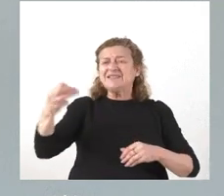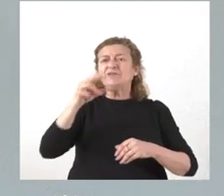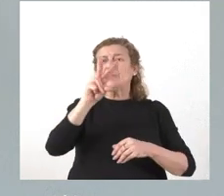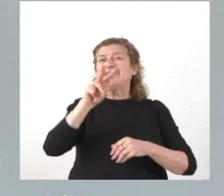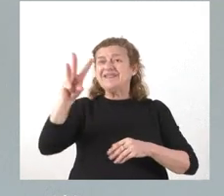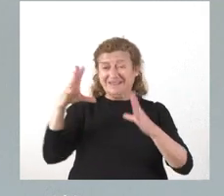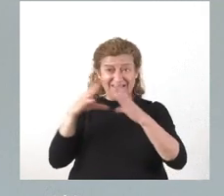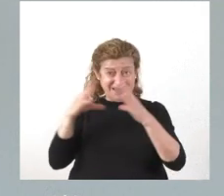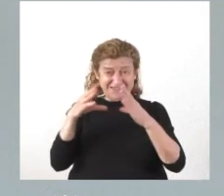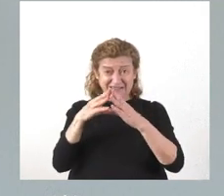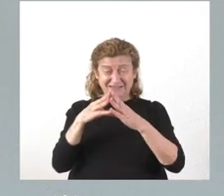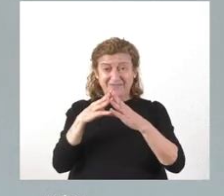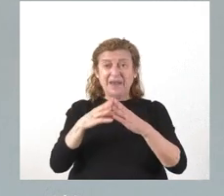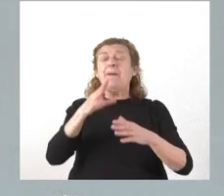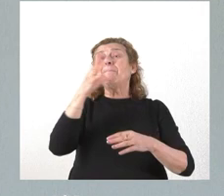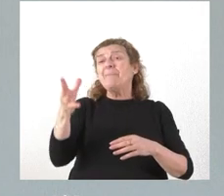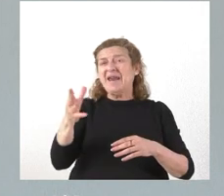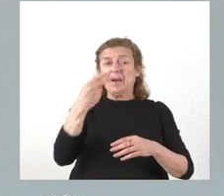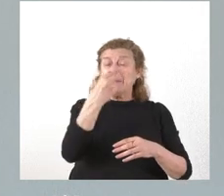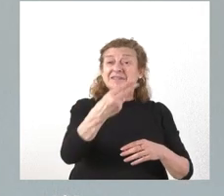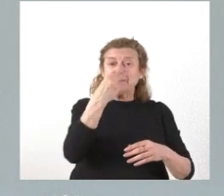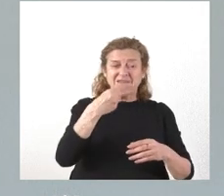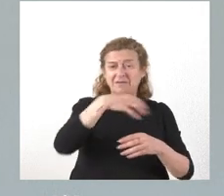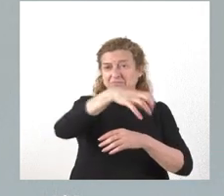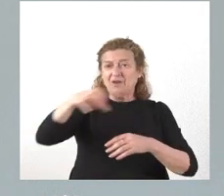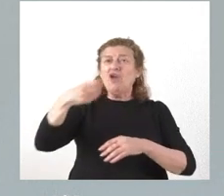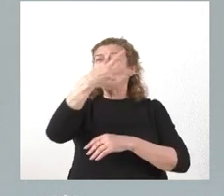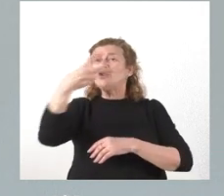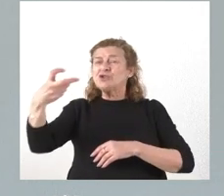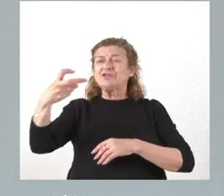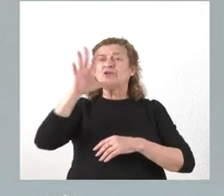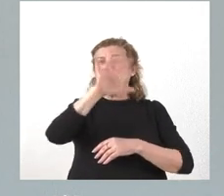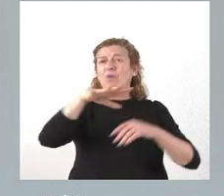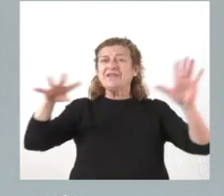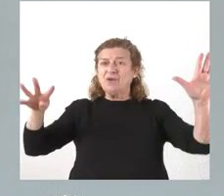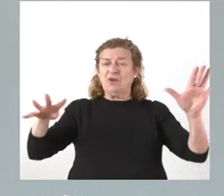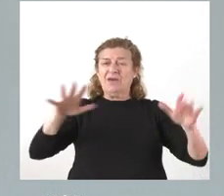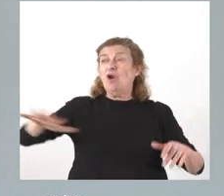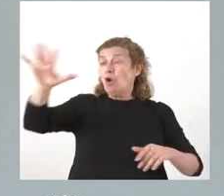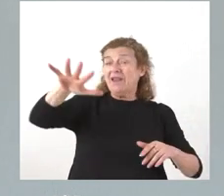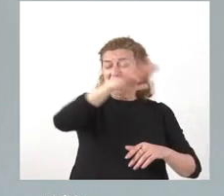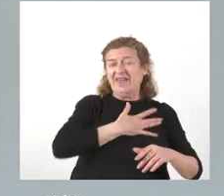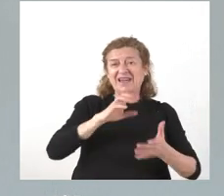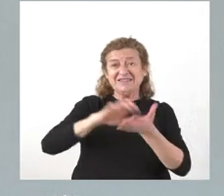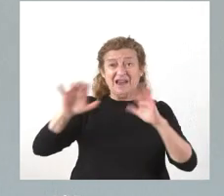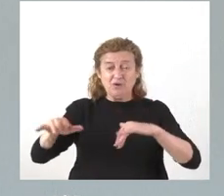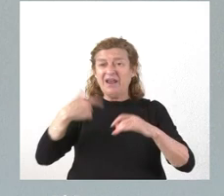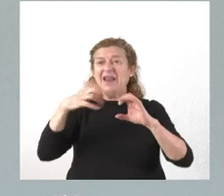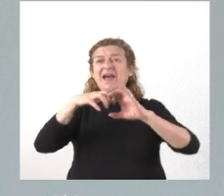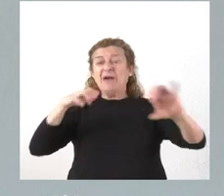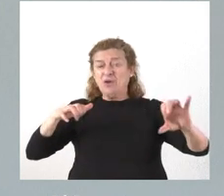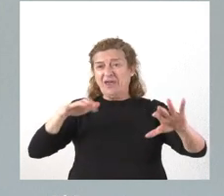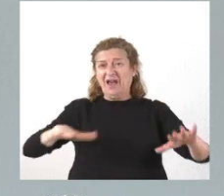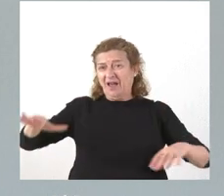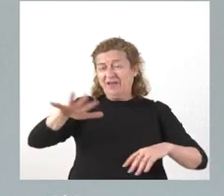templos para visitas distribuidas en un total de 259 localidades de Castilla y León, en su mayoría en el entorno